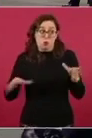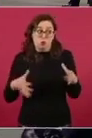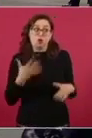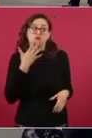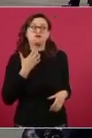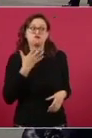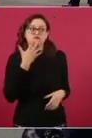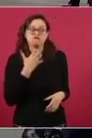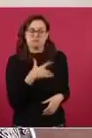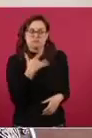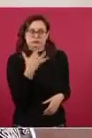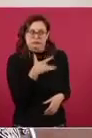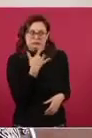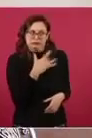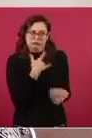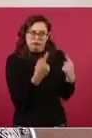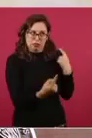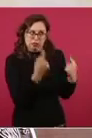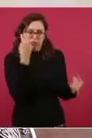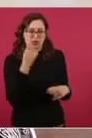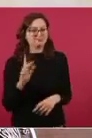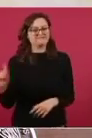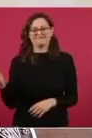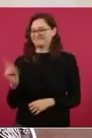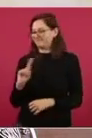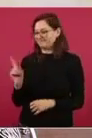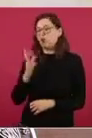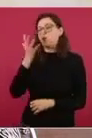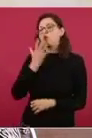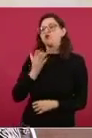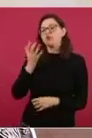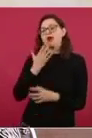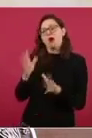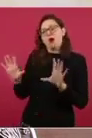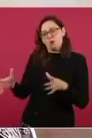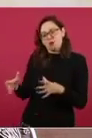Sí, tengo muy buenos amigos en la comunidad judía.